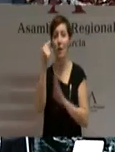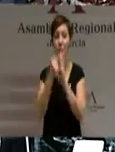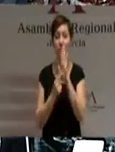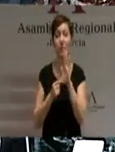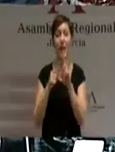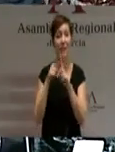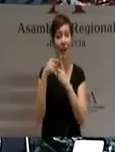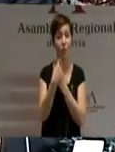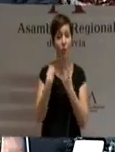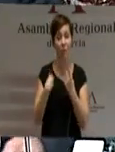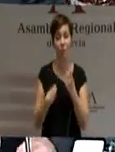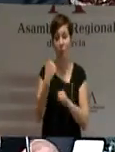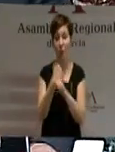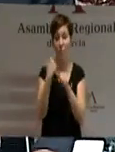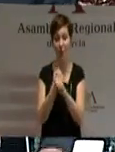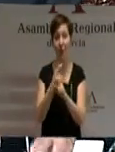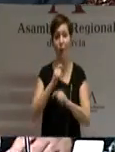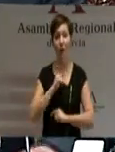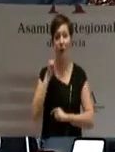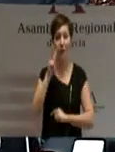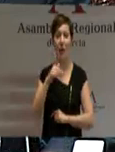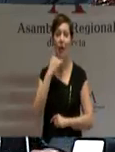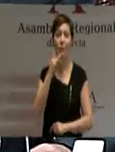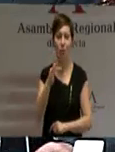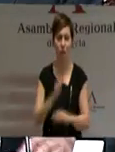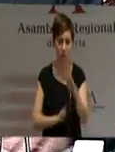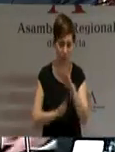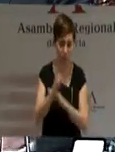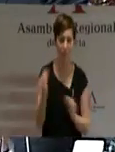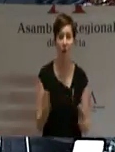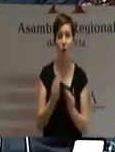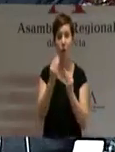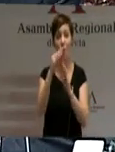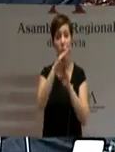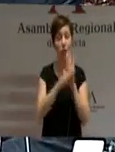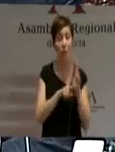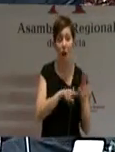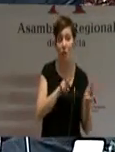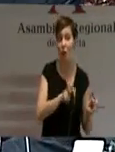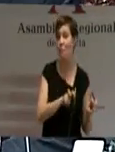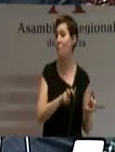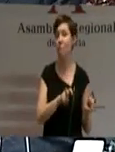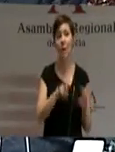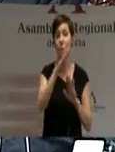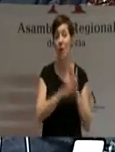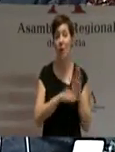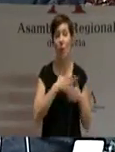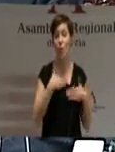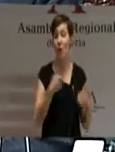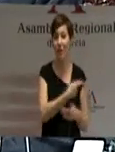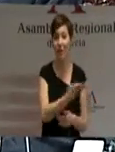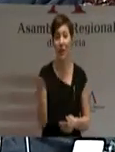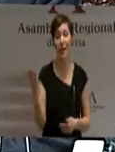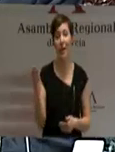para el crecimiento. No porque haya un nuevo programa, sino porque cualquier programa solo será posible si todos nos implicamos